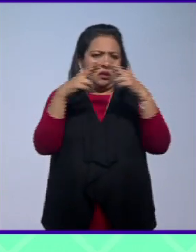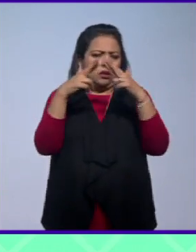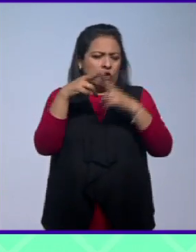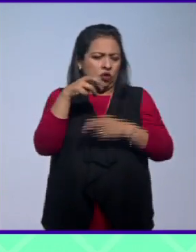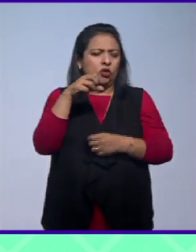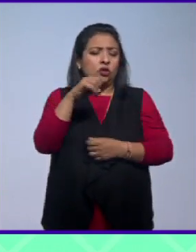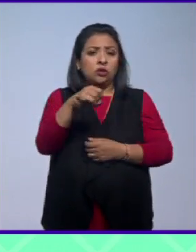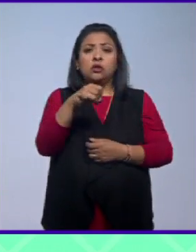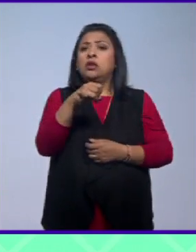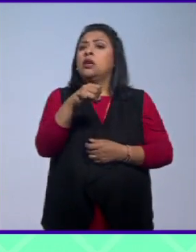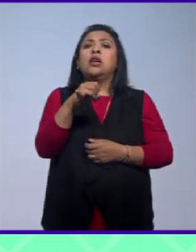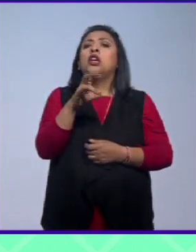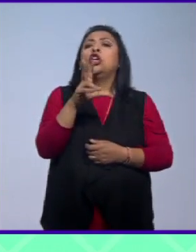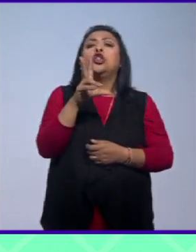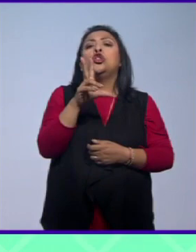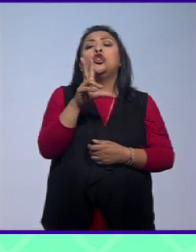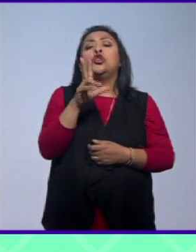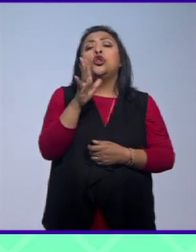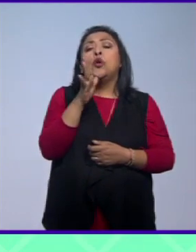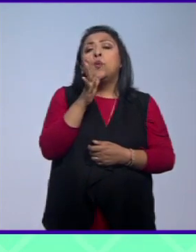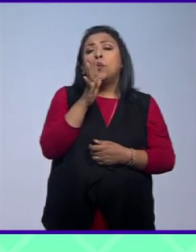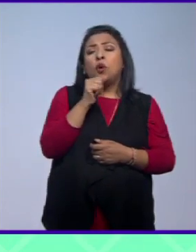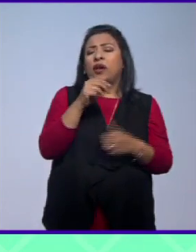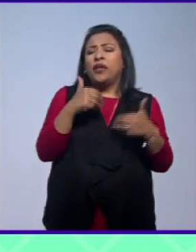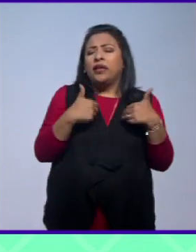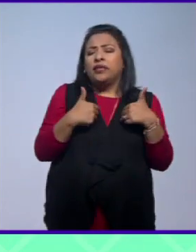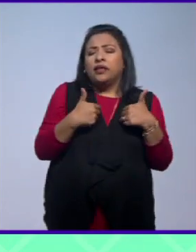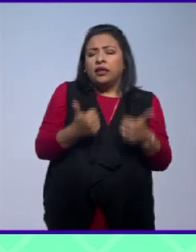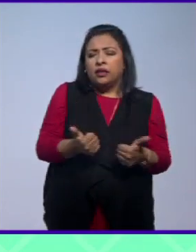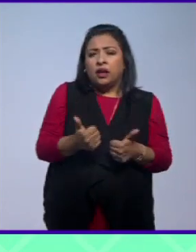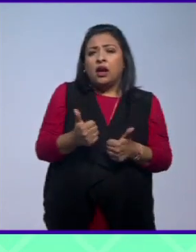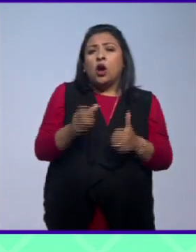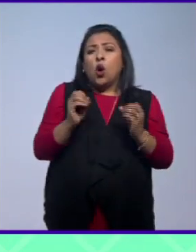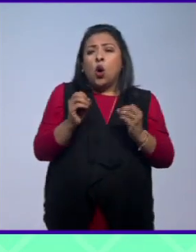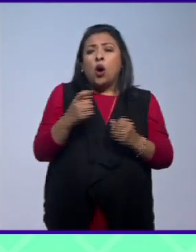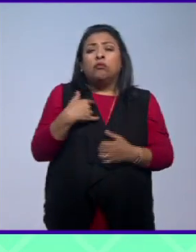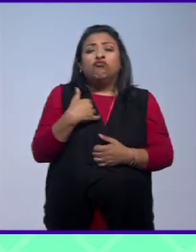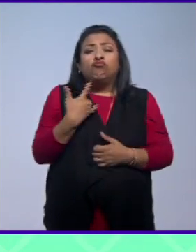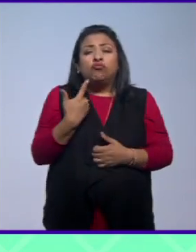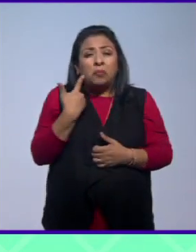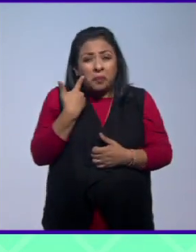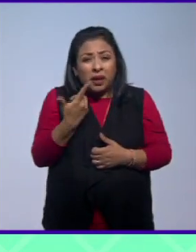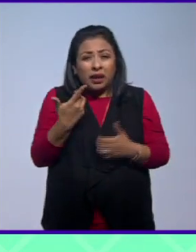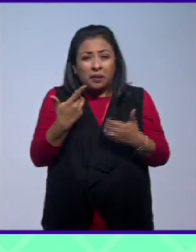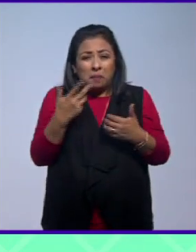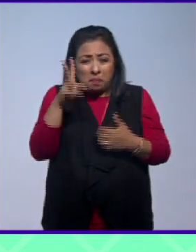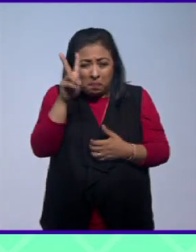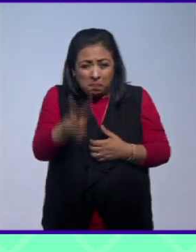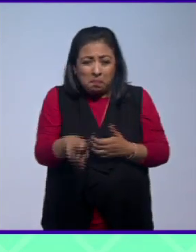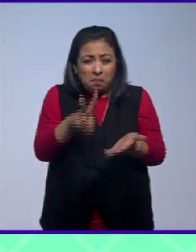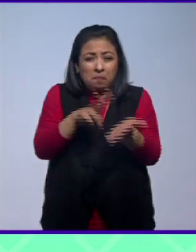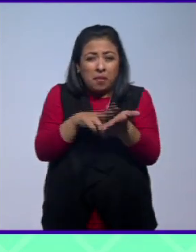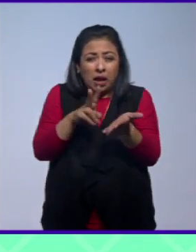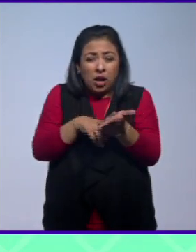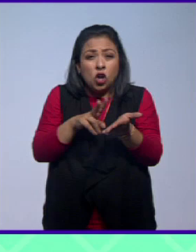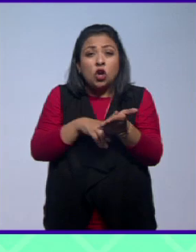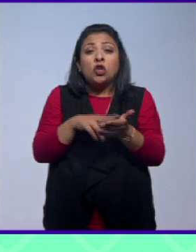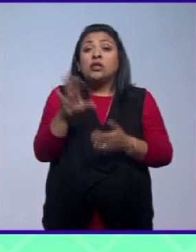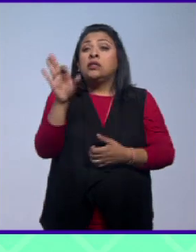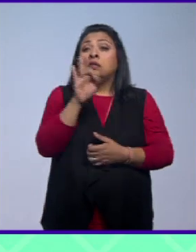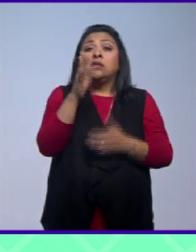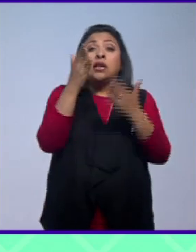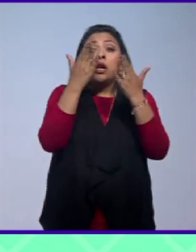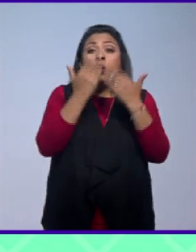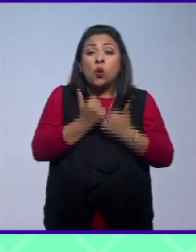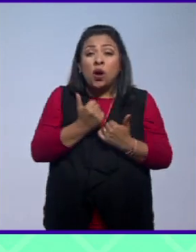que no es posible comprender ni apreciar justamente y en todo su valor si